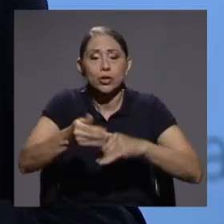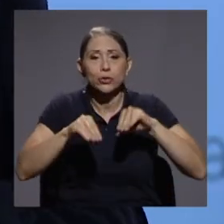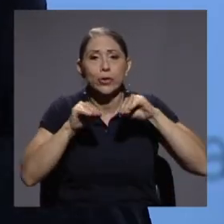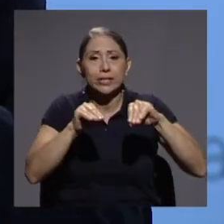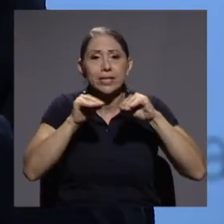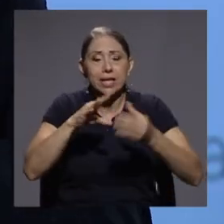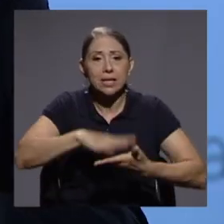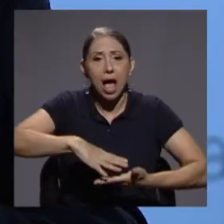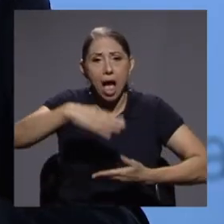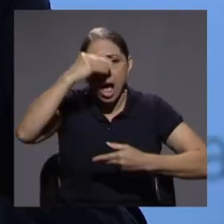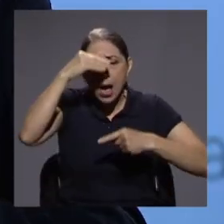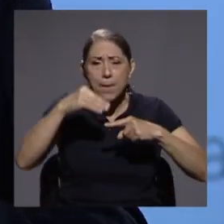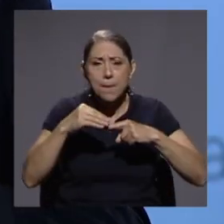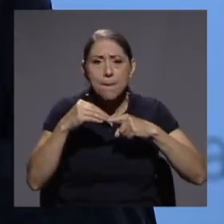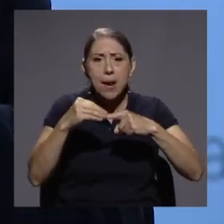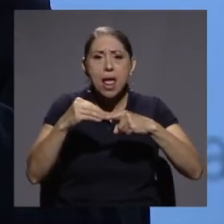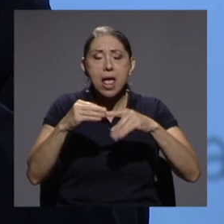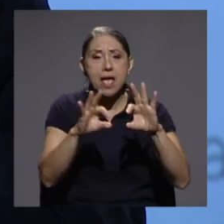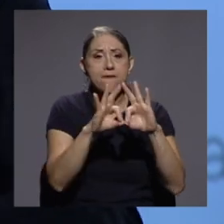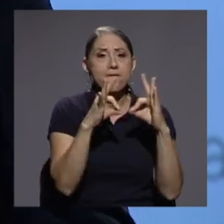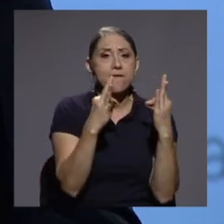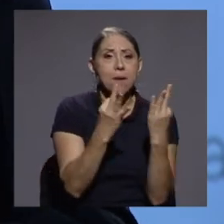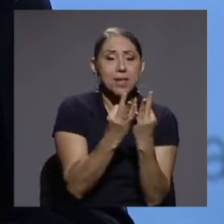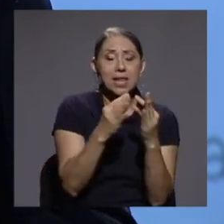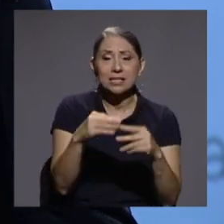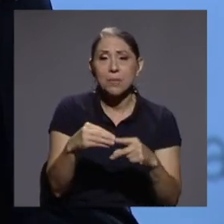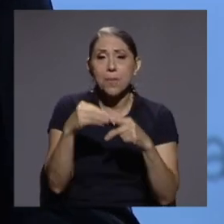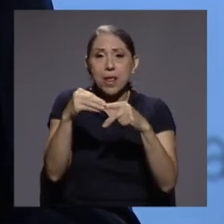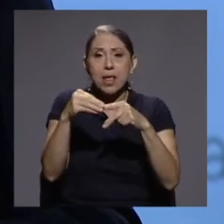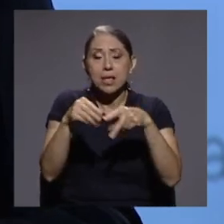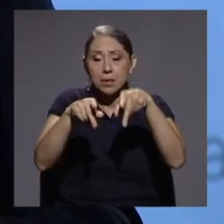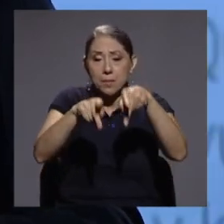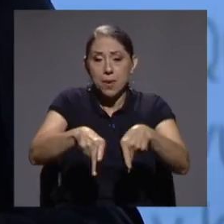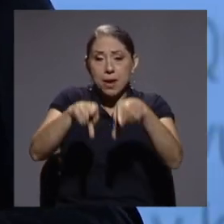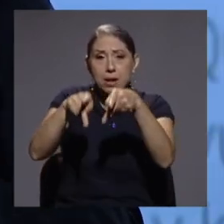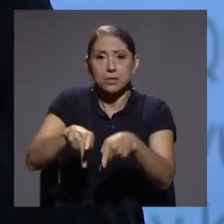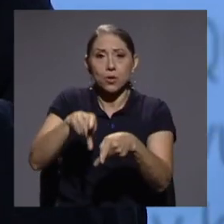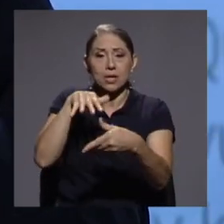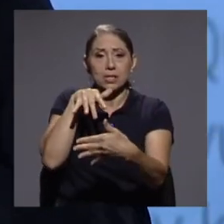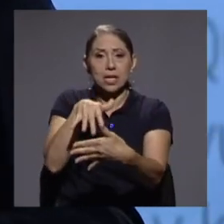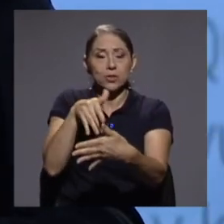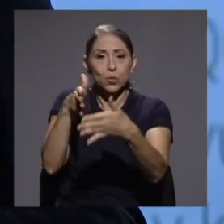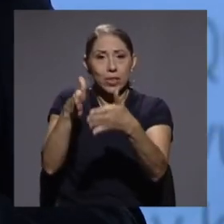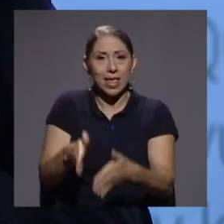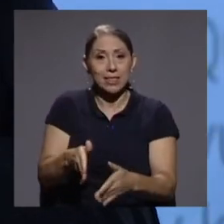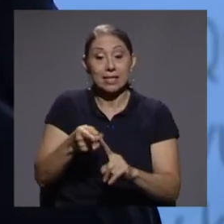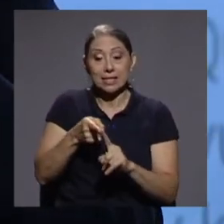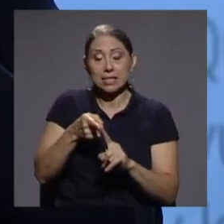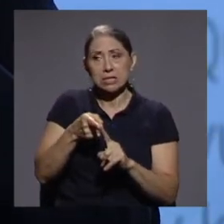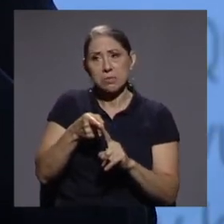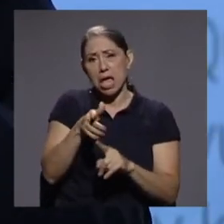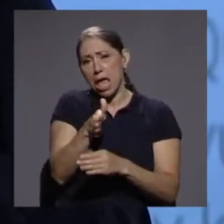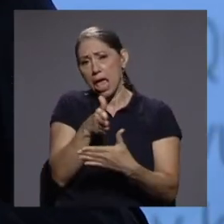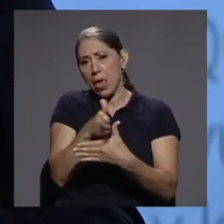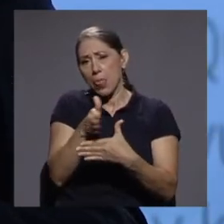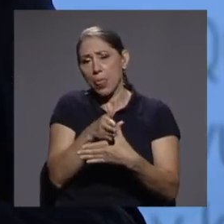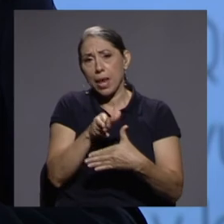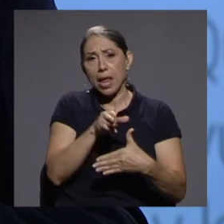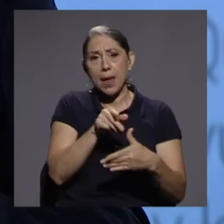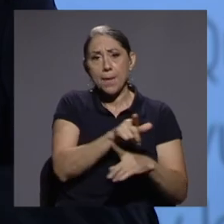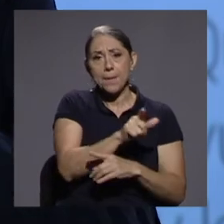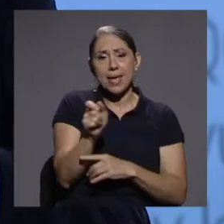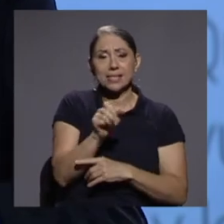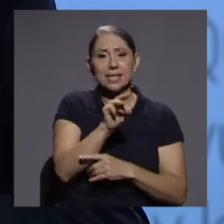en las familias y en las personas estudiantes. Entre marzo y junio